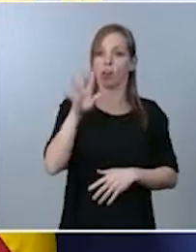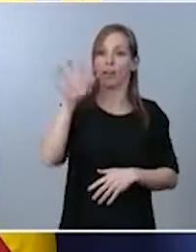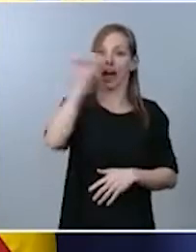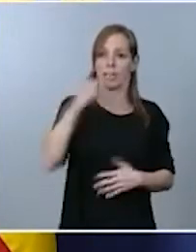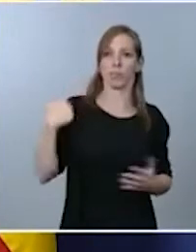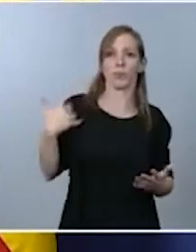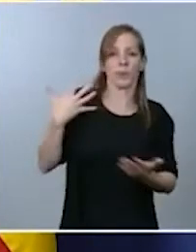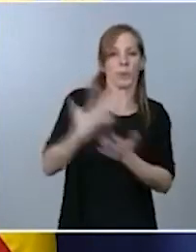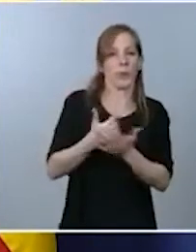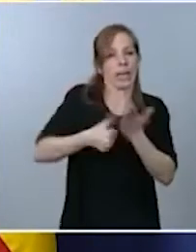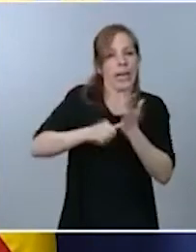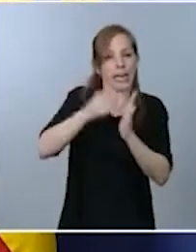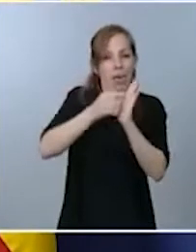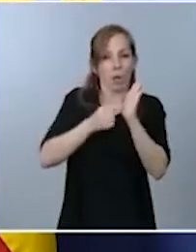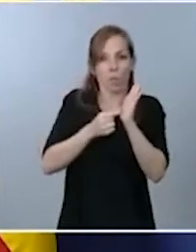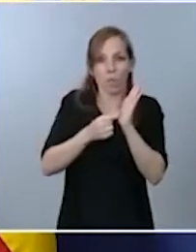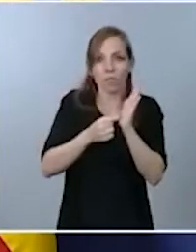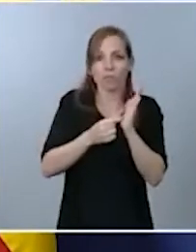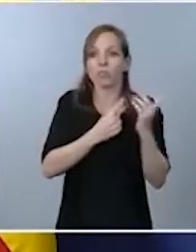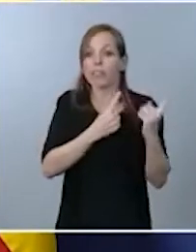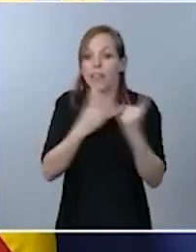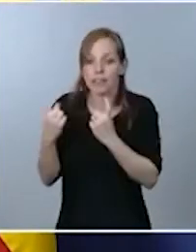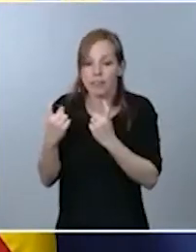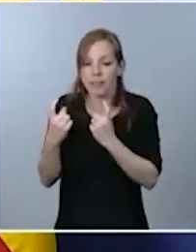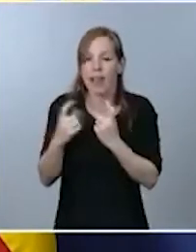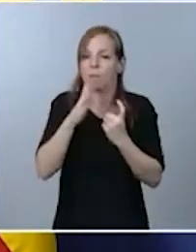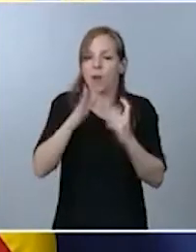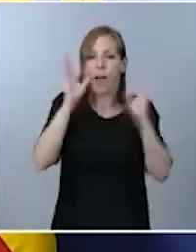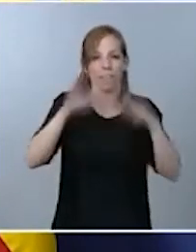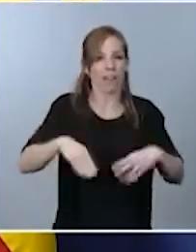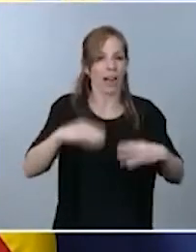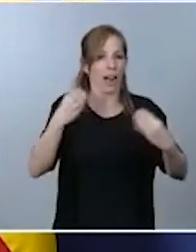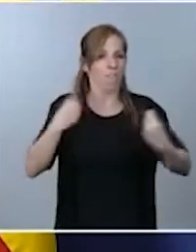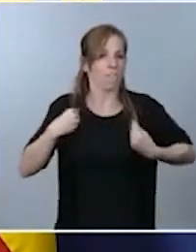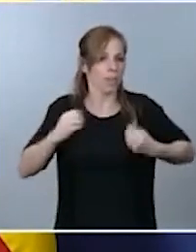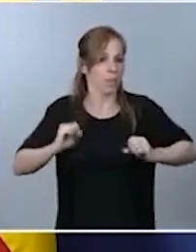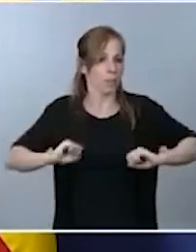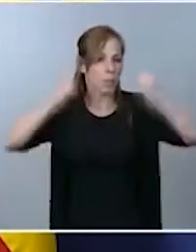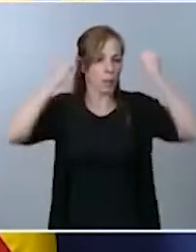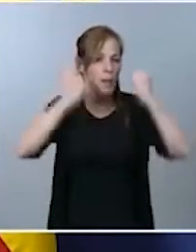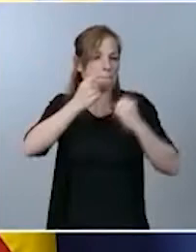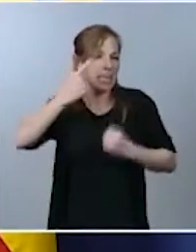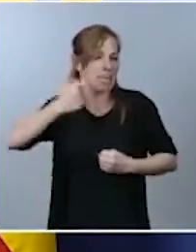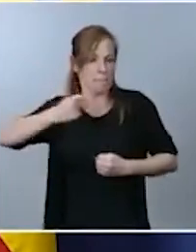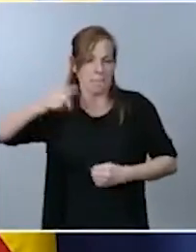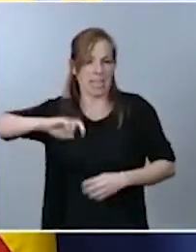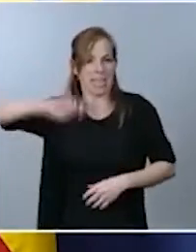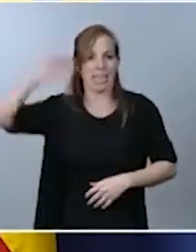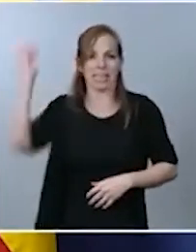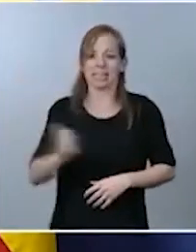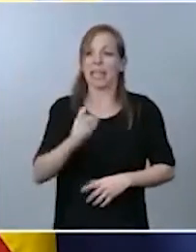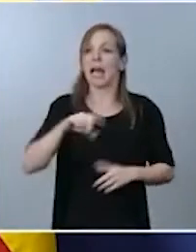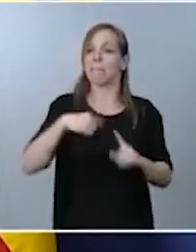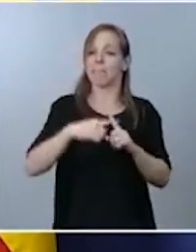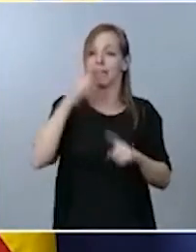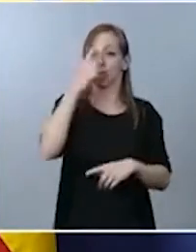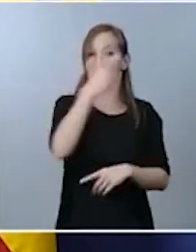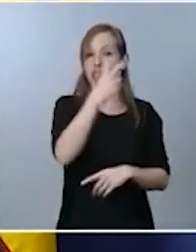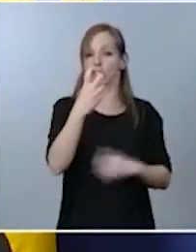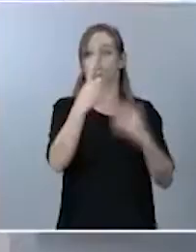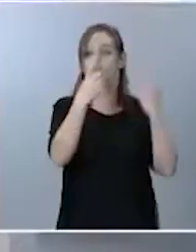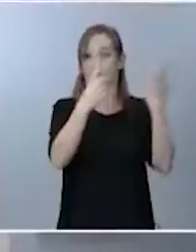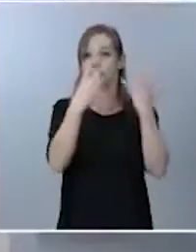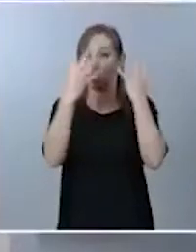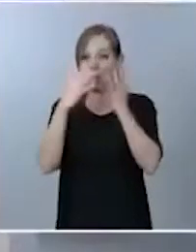donde se han salvado, como hemos dicho, miles de vidas y donde más de 269.000 conductores